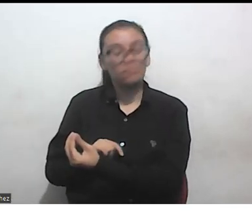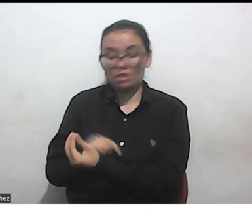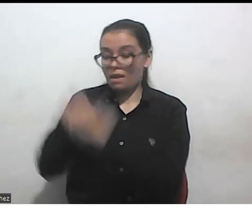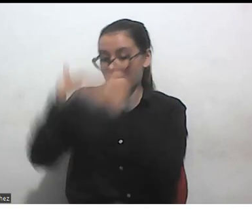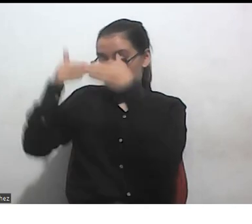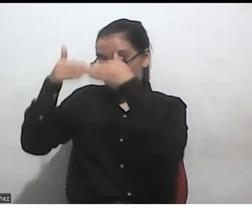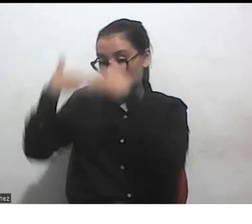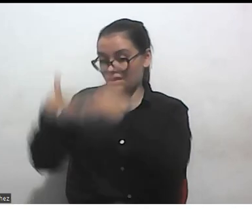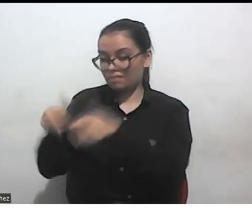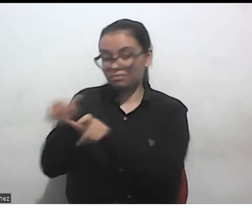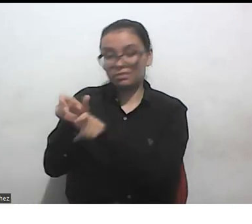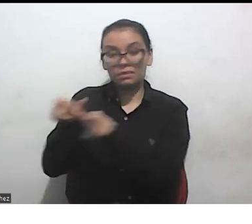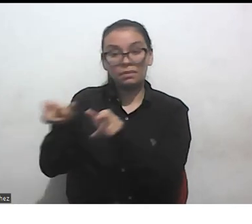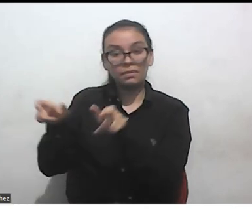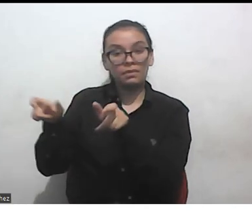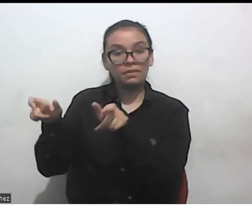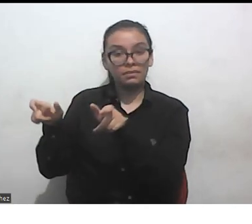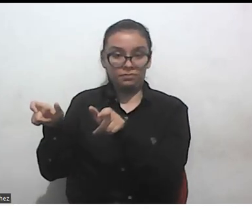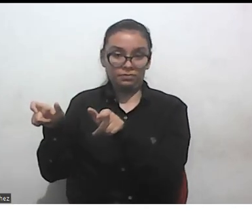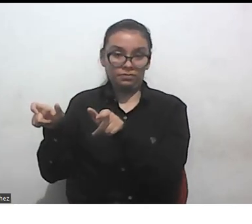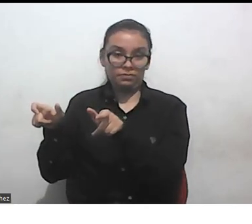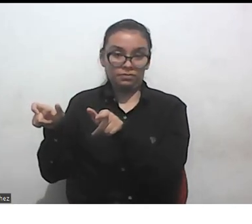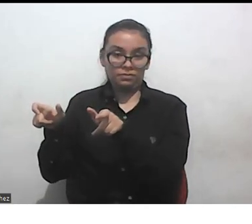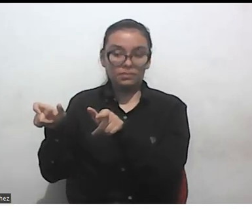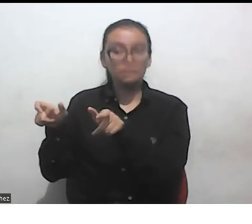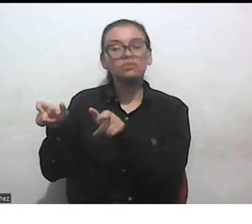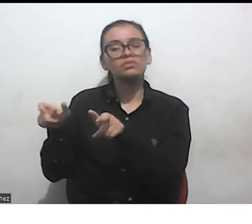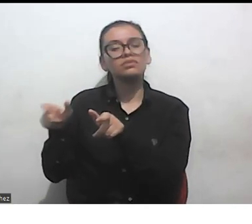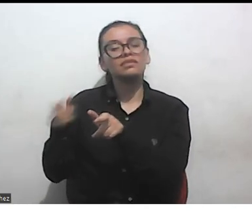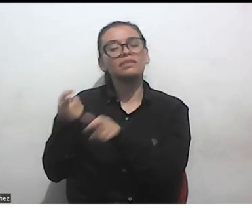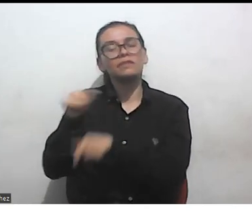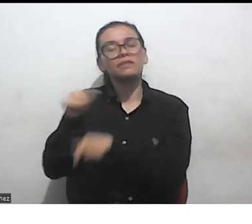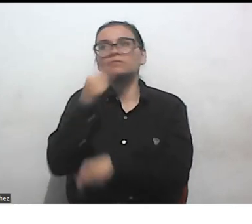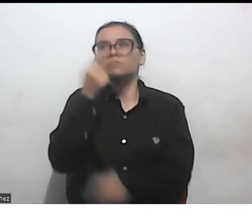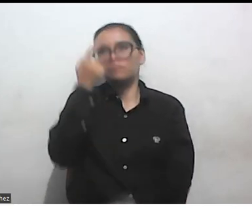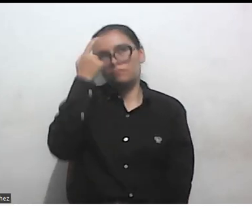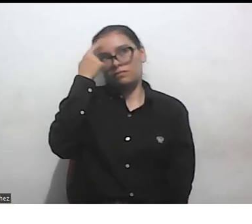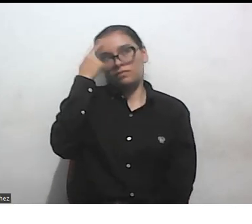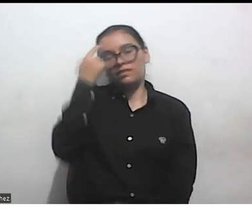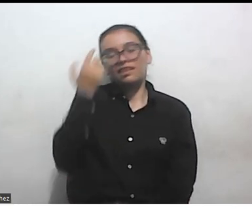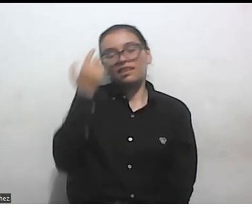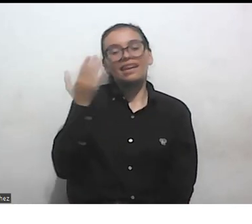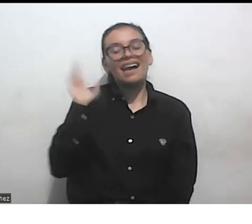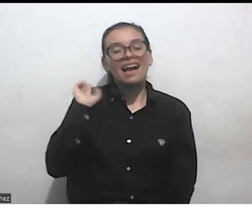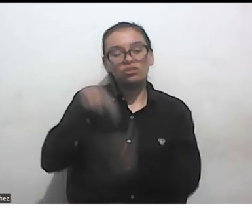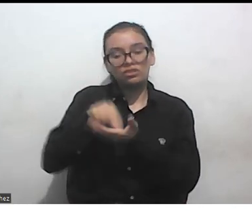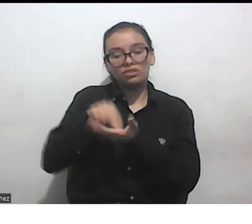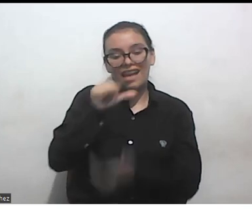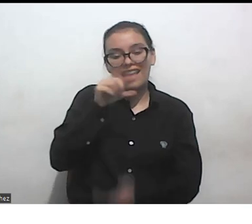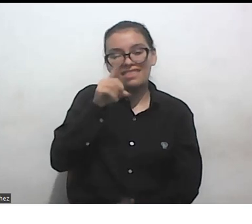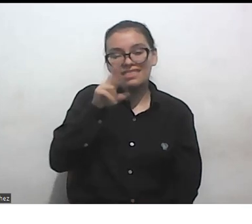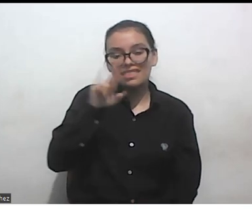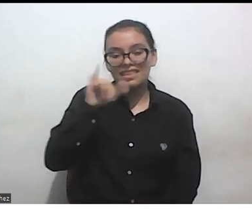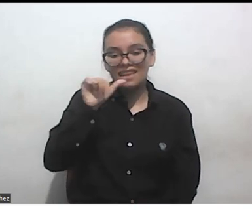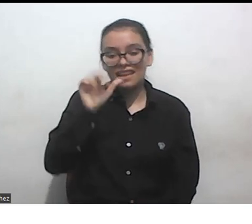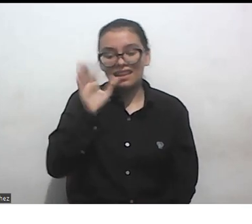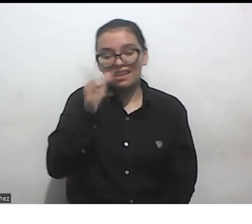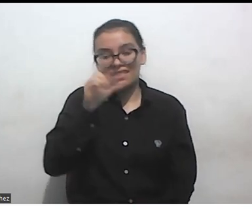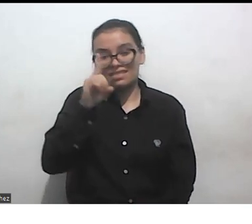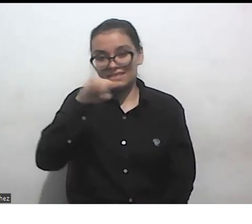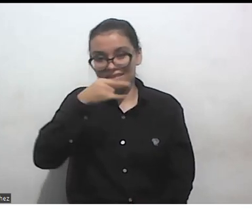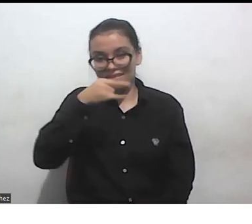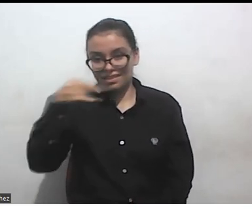digamos pensando un poco en lo que escribe Adriana Díaz en pensar en el capacitismo como una grande